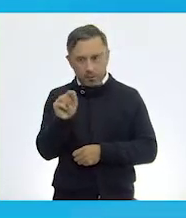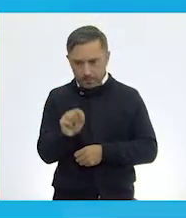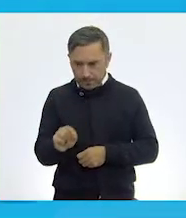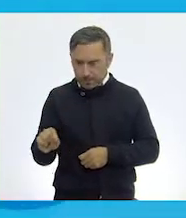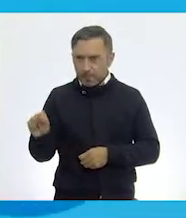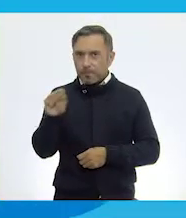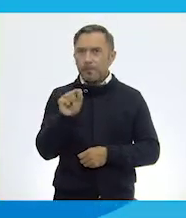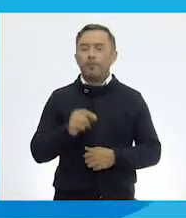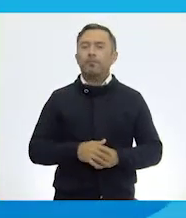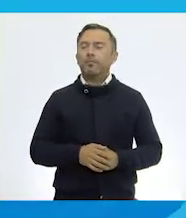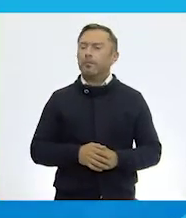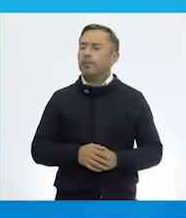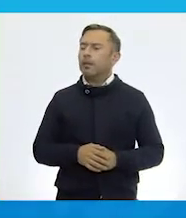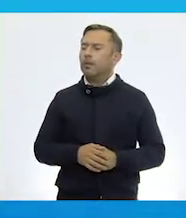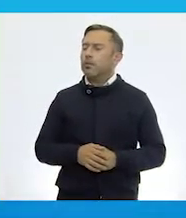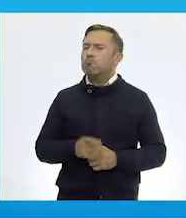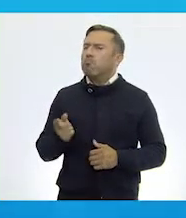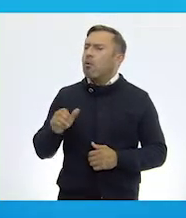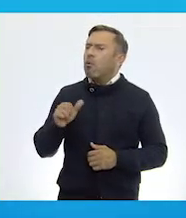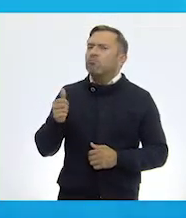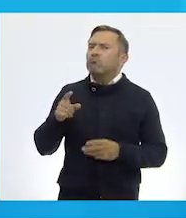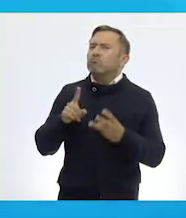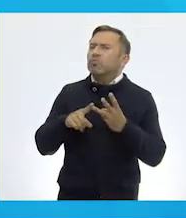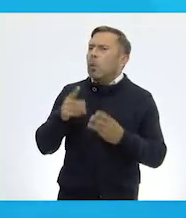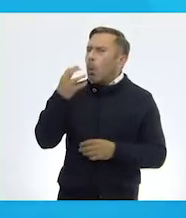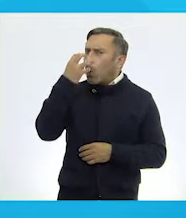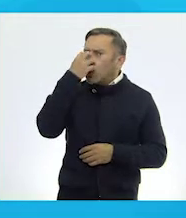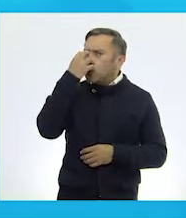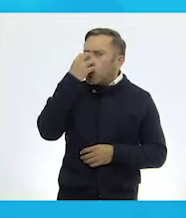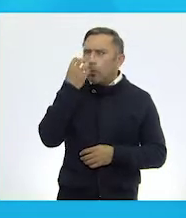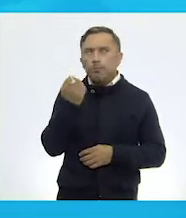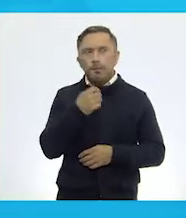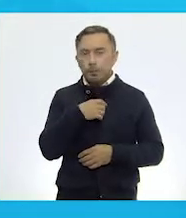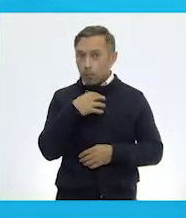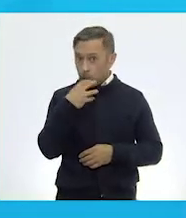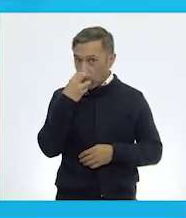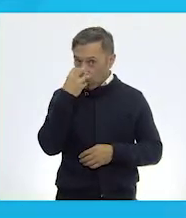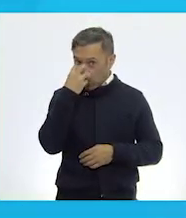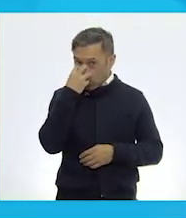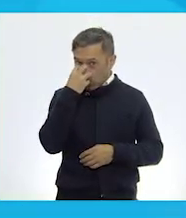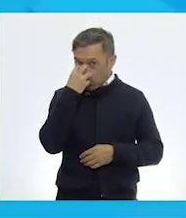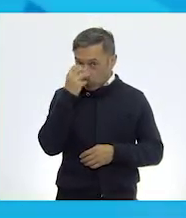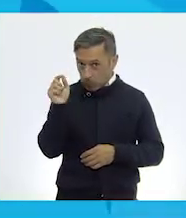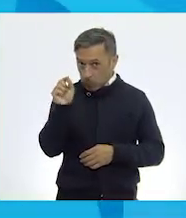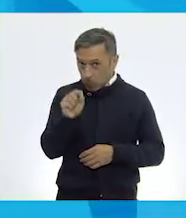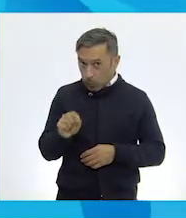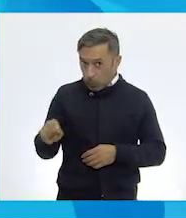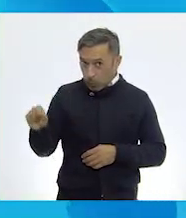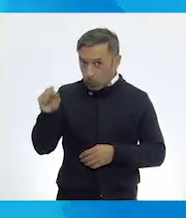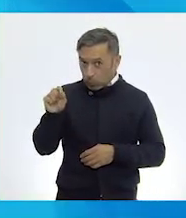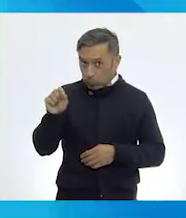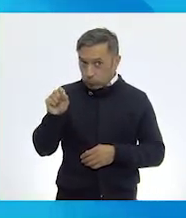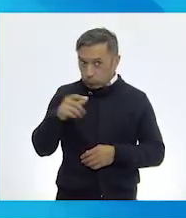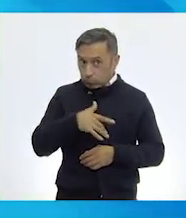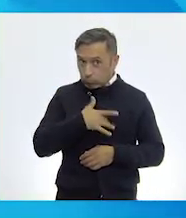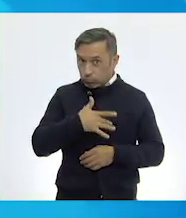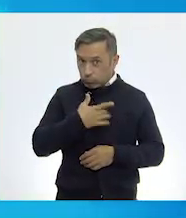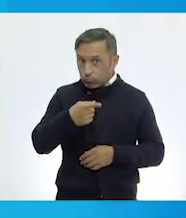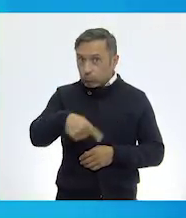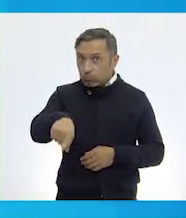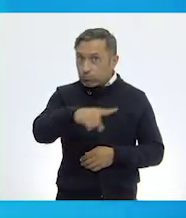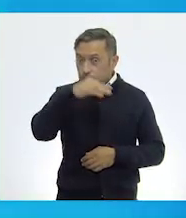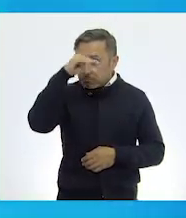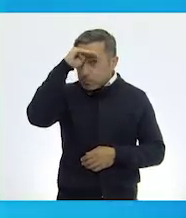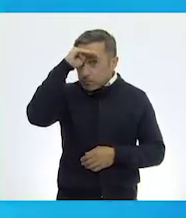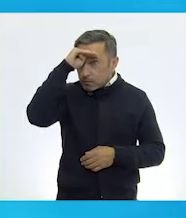¿Y qué hay, por ejemplo, del oso? El oso... ¿Vamos a encerrar el oso? ¿Ustedes qué dicen? ¿El oso